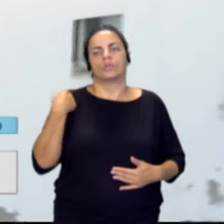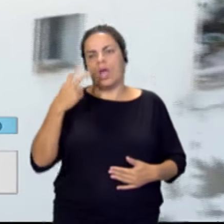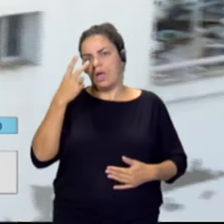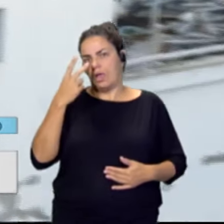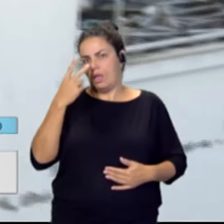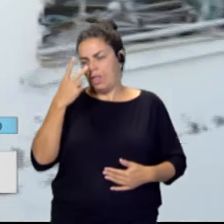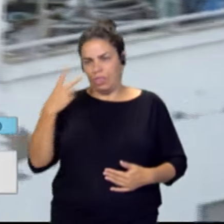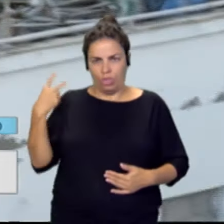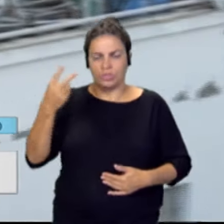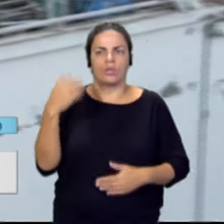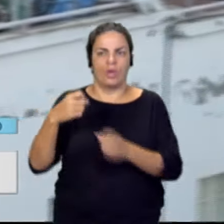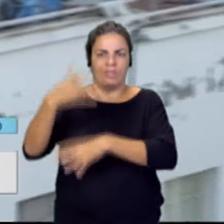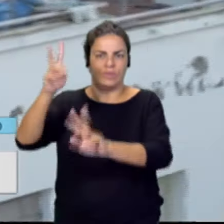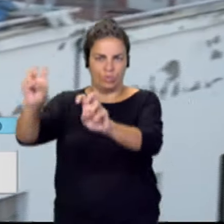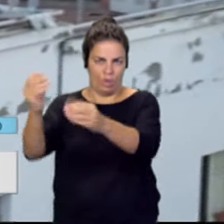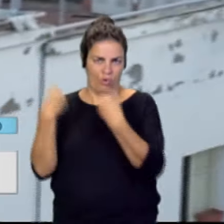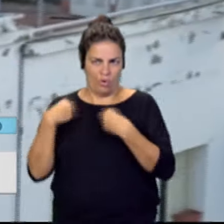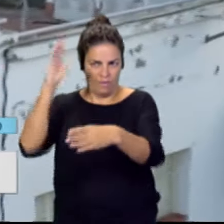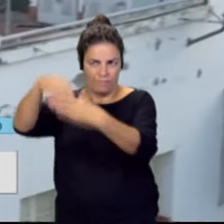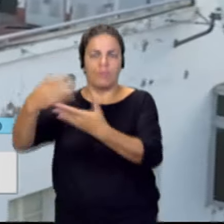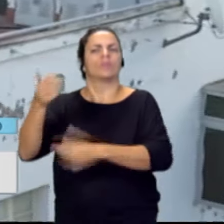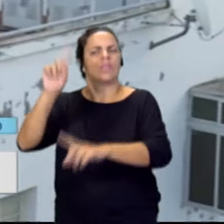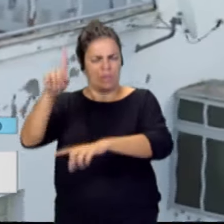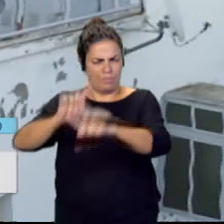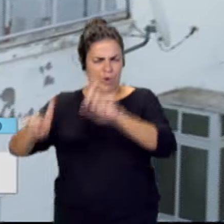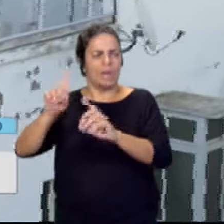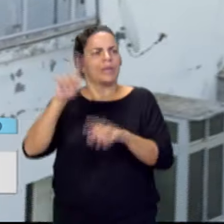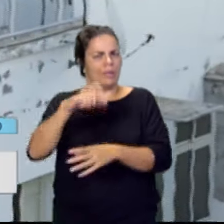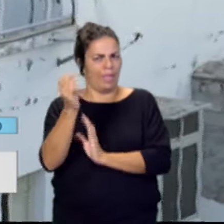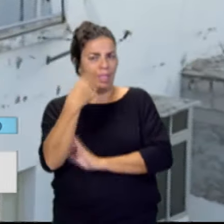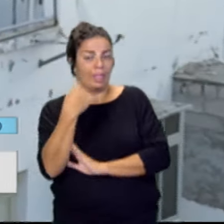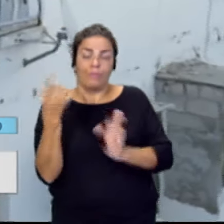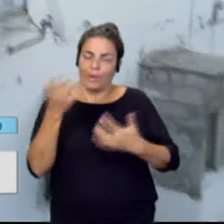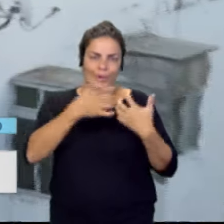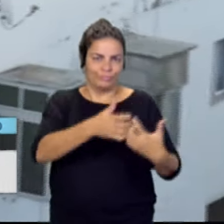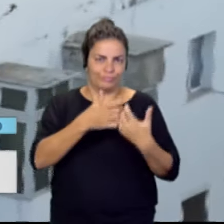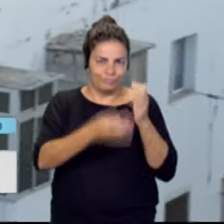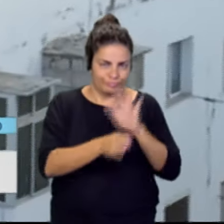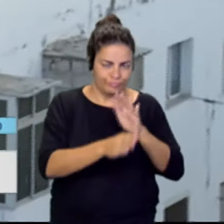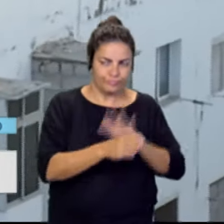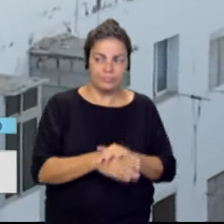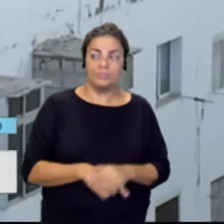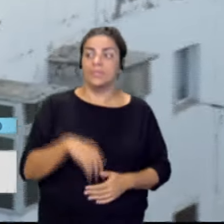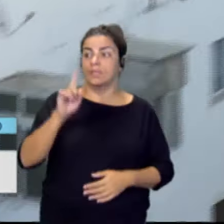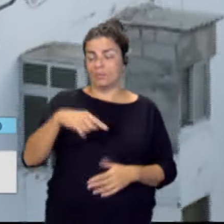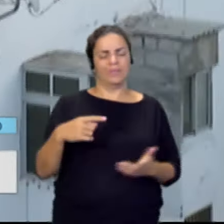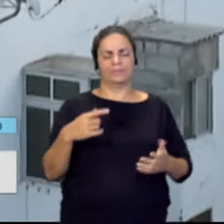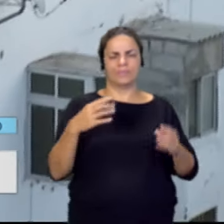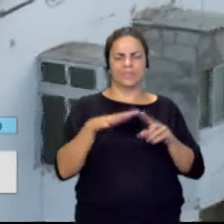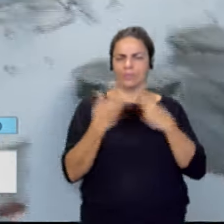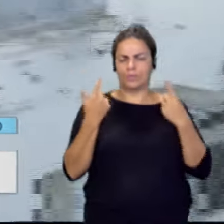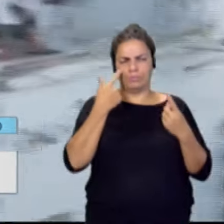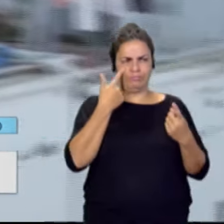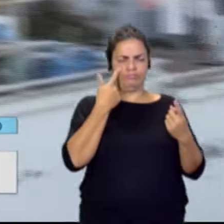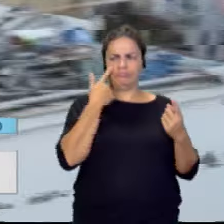nuevo con problemas que tampoco nos hacen caso, pero ahí estamos, ahí batallando. Sí, además se da la paradoja que justo estamos viendo estas viviendas,